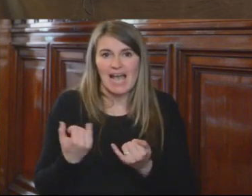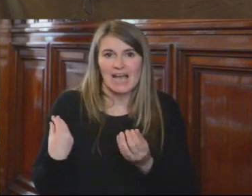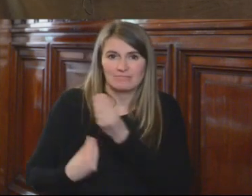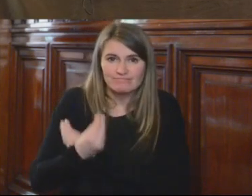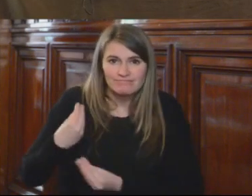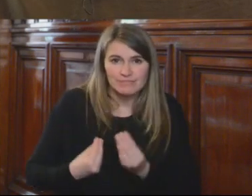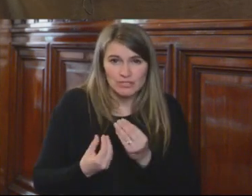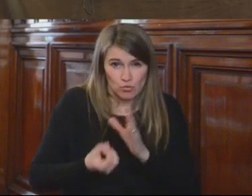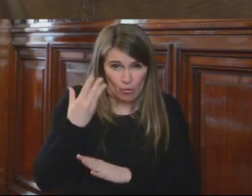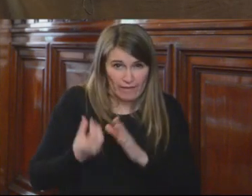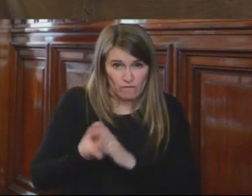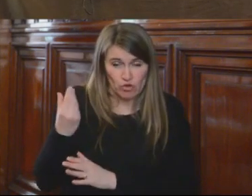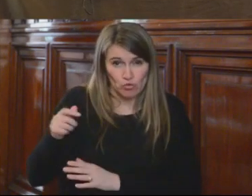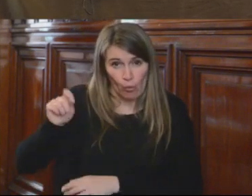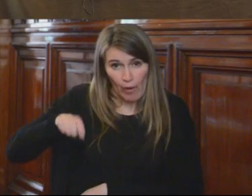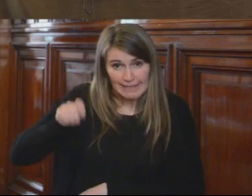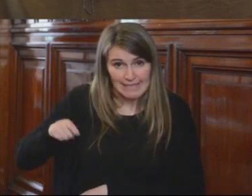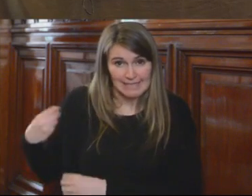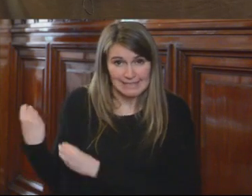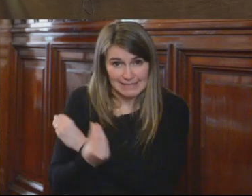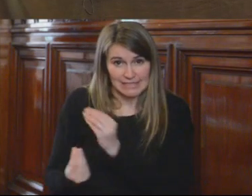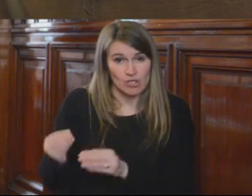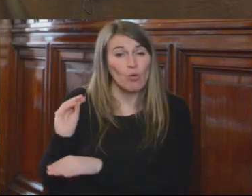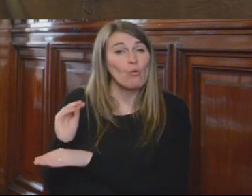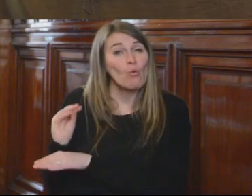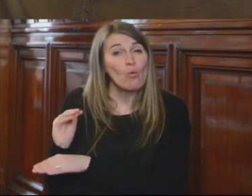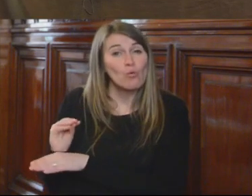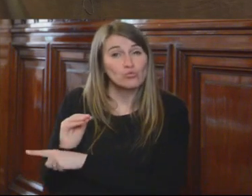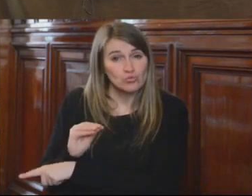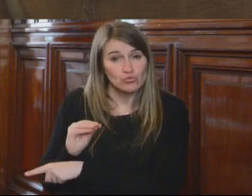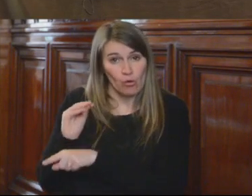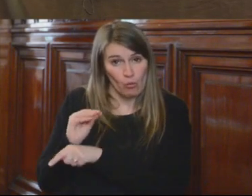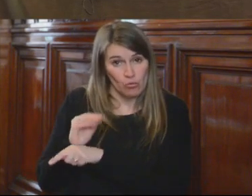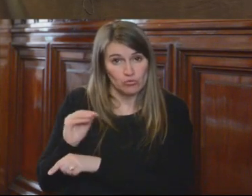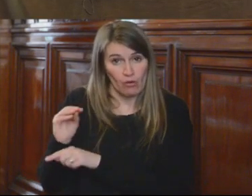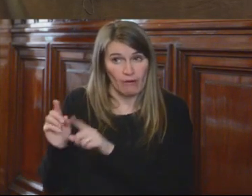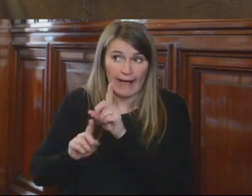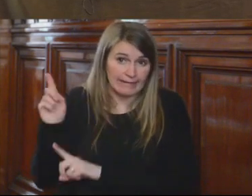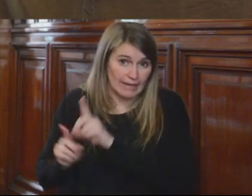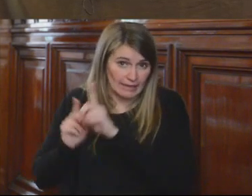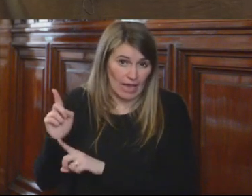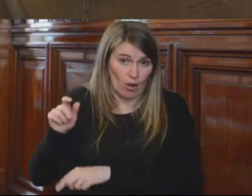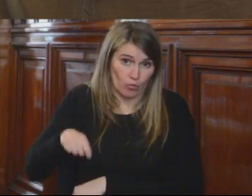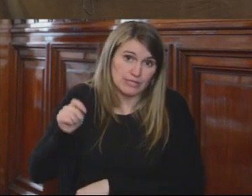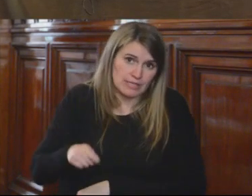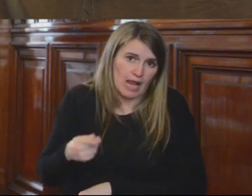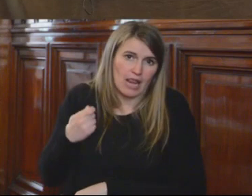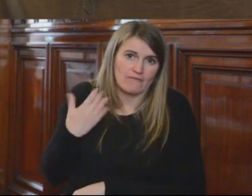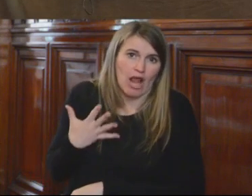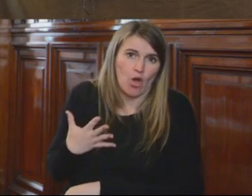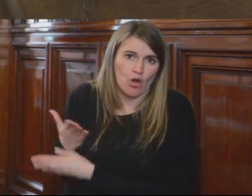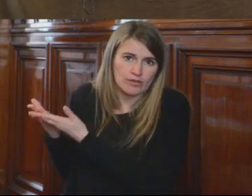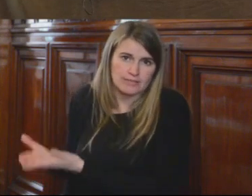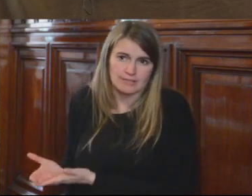ya hubo nuevos jueces derivados de un curso y de la carrera judicial. O sea, eso es un valor que también impulsa la